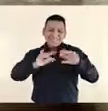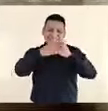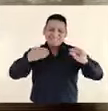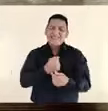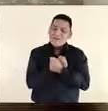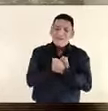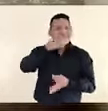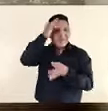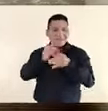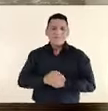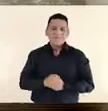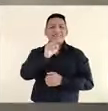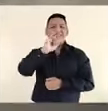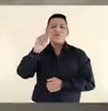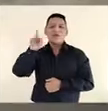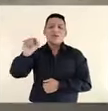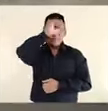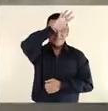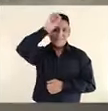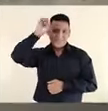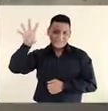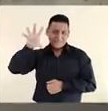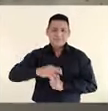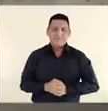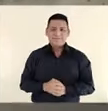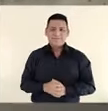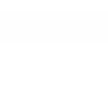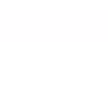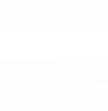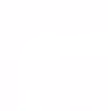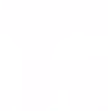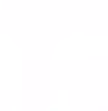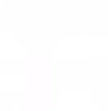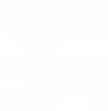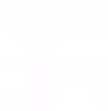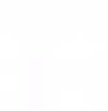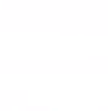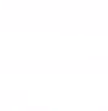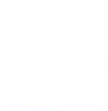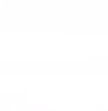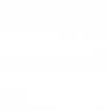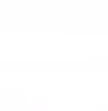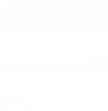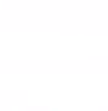limeño, un patrimonio de amor y fe. Santuario Santa Rosa. Nuestra Lima del Bicentenario.